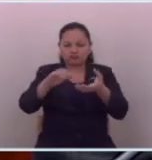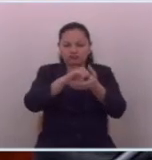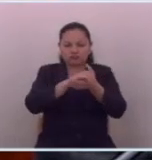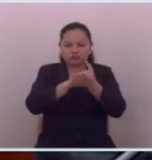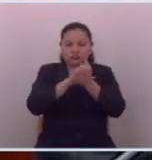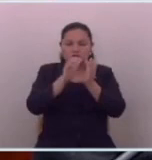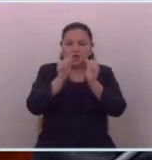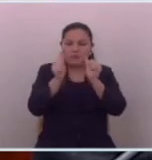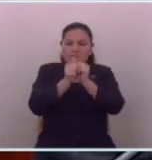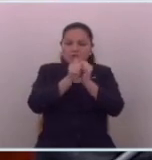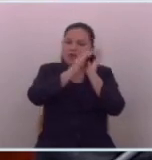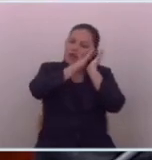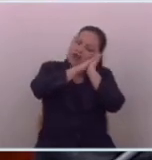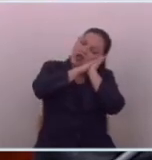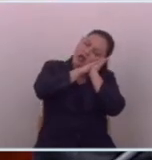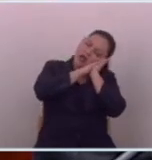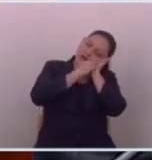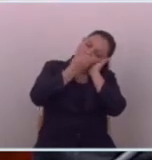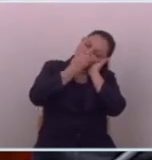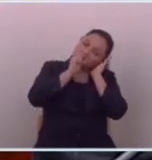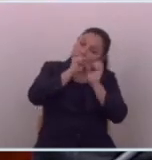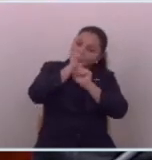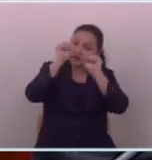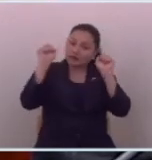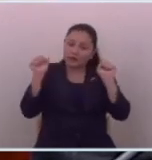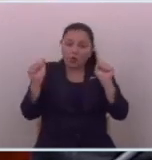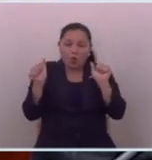duermen en la misma cama desayunan juntos